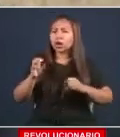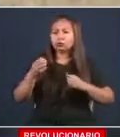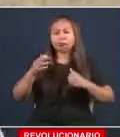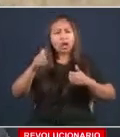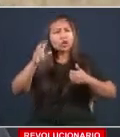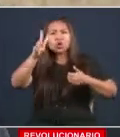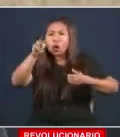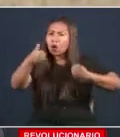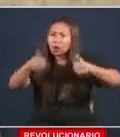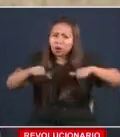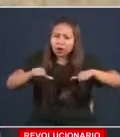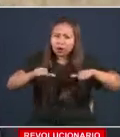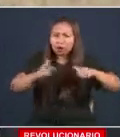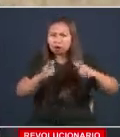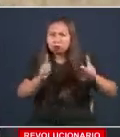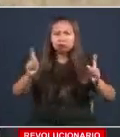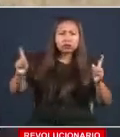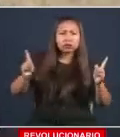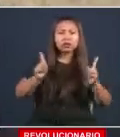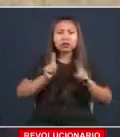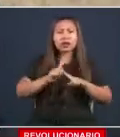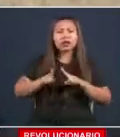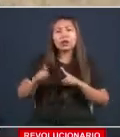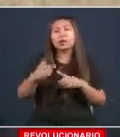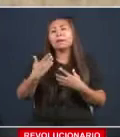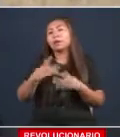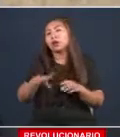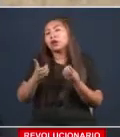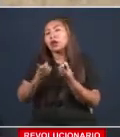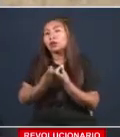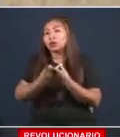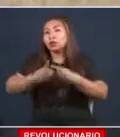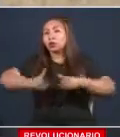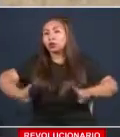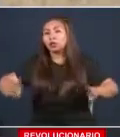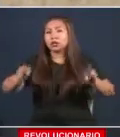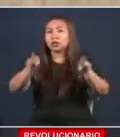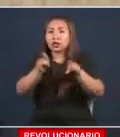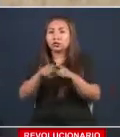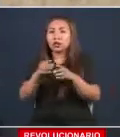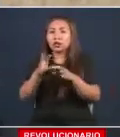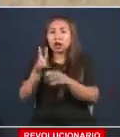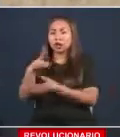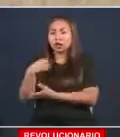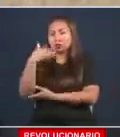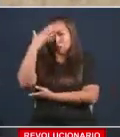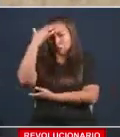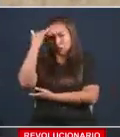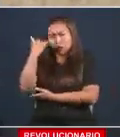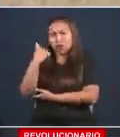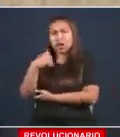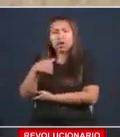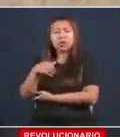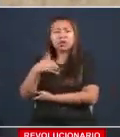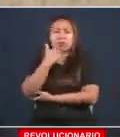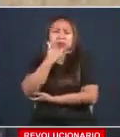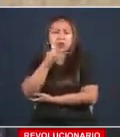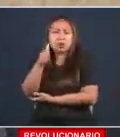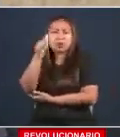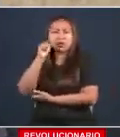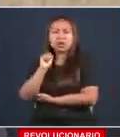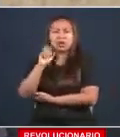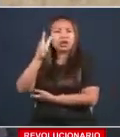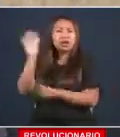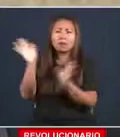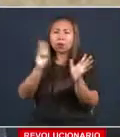que son necesarios para la democracia. Que no puedo estar de acuerdo con lo que pasó ayer, pero tampoco estoy de